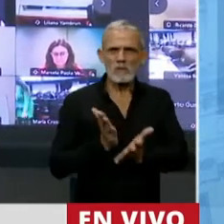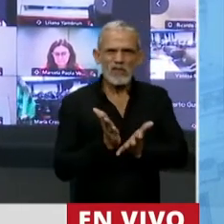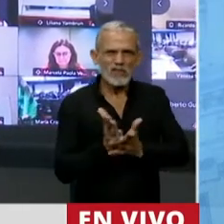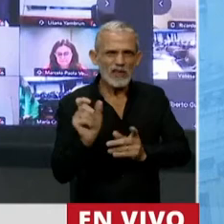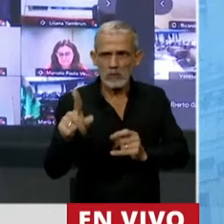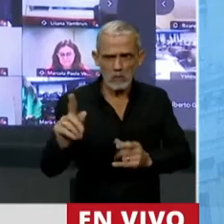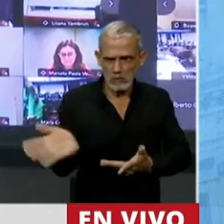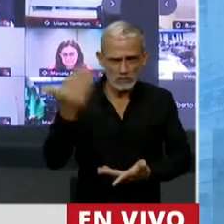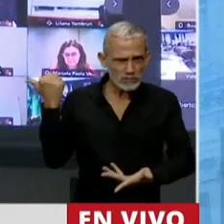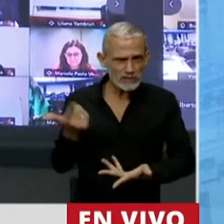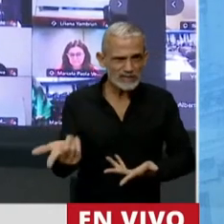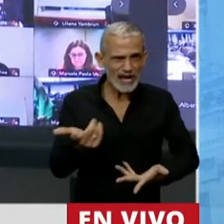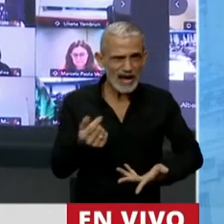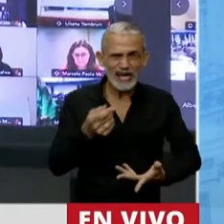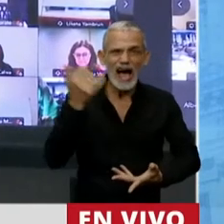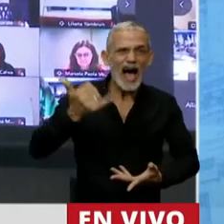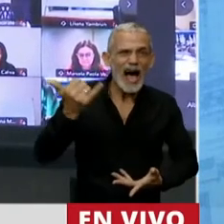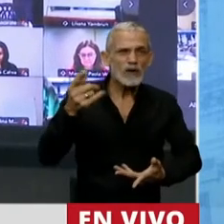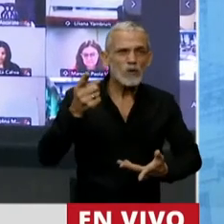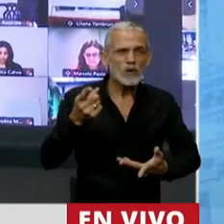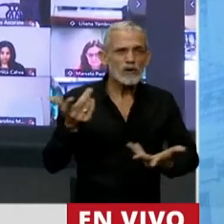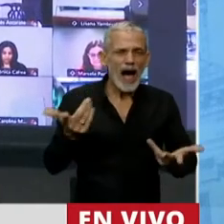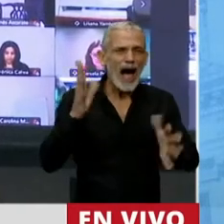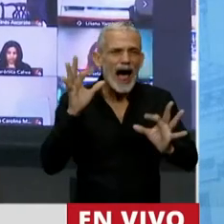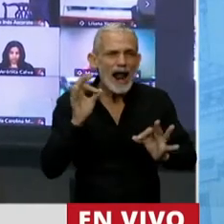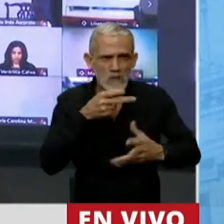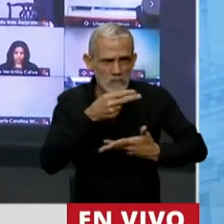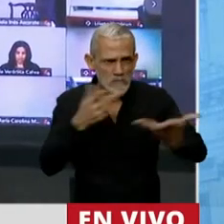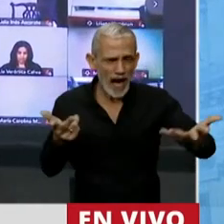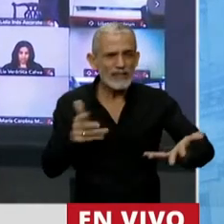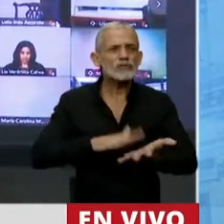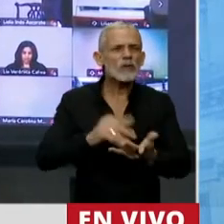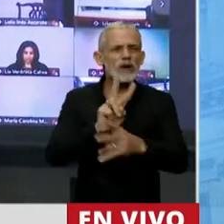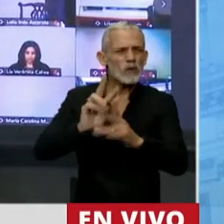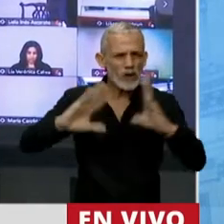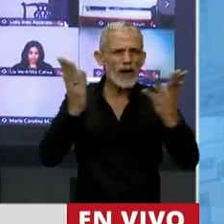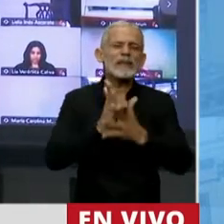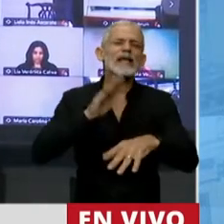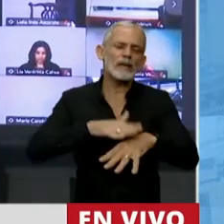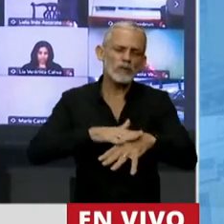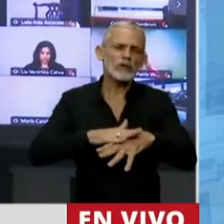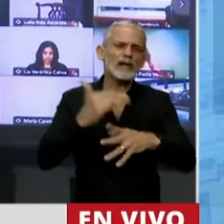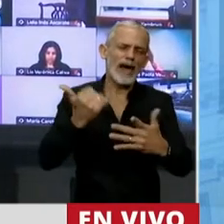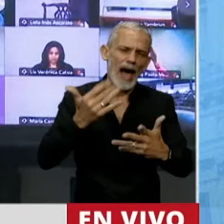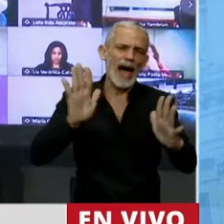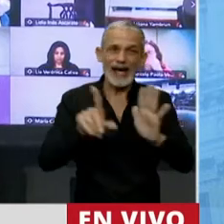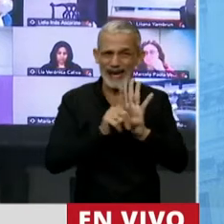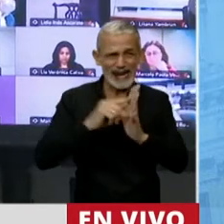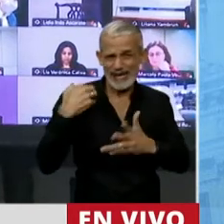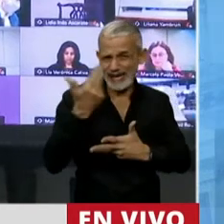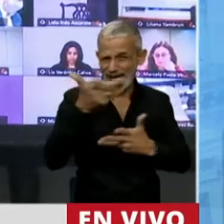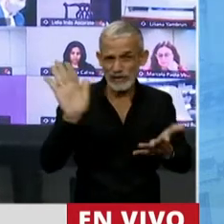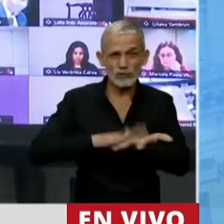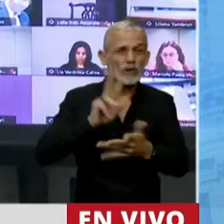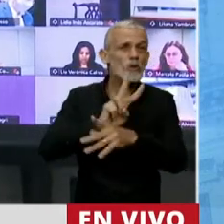responsabilidad, no tiene en cuenta siquiera la existencia de un acto. Es cierto que en materia ambiental hay responsabilidad objetiva, lo dice la Ley General del